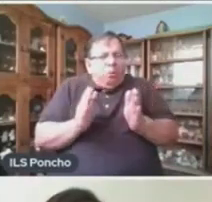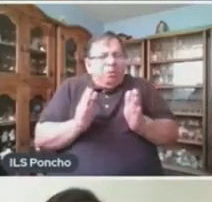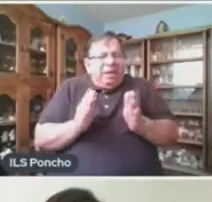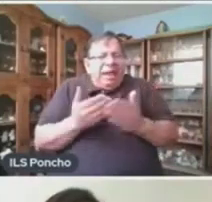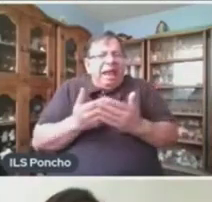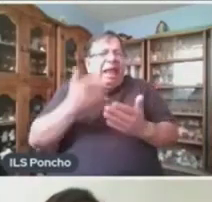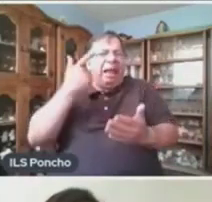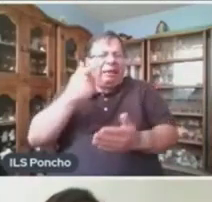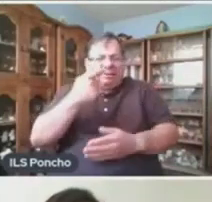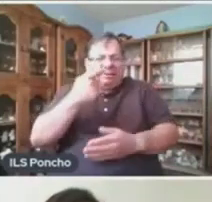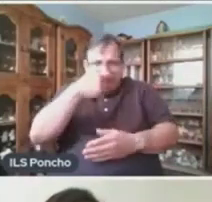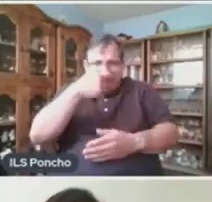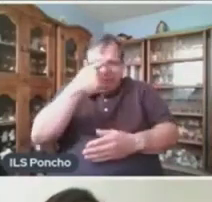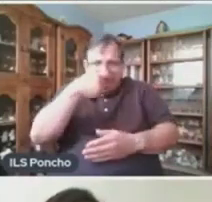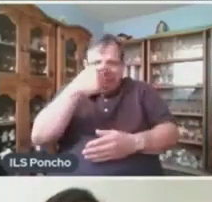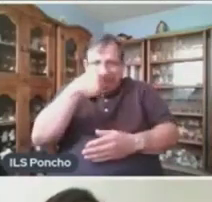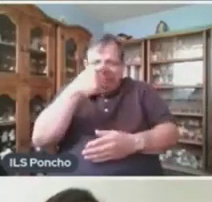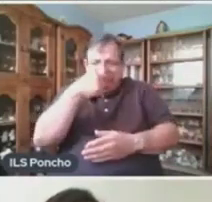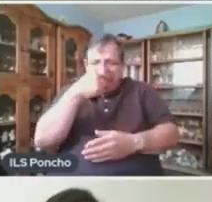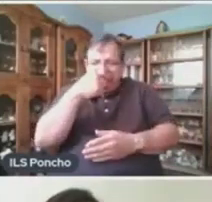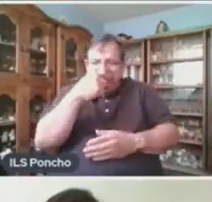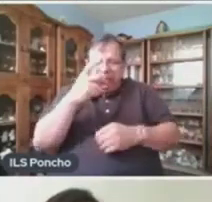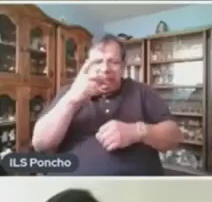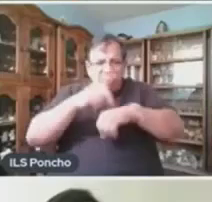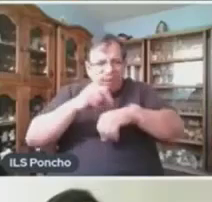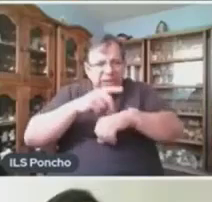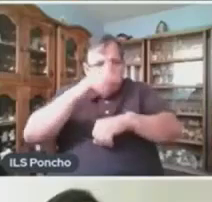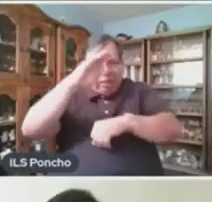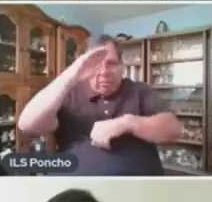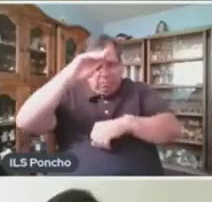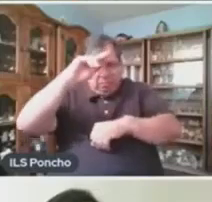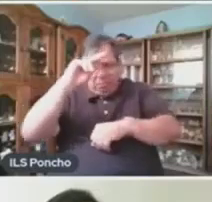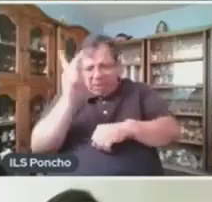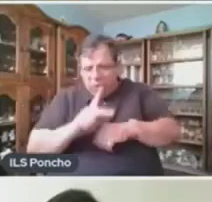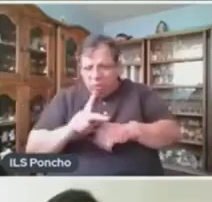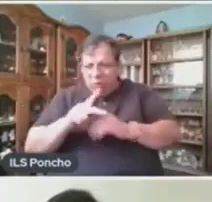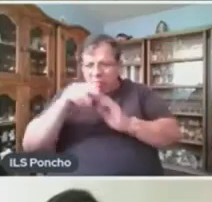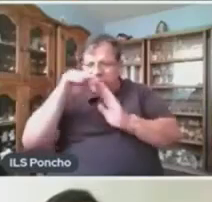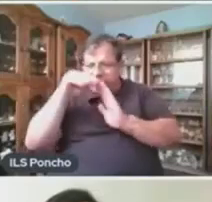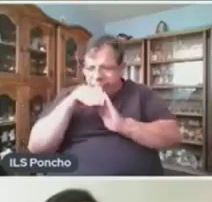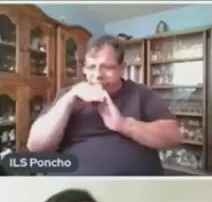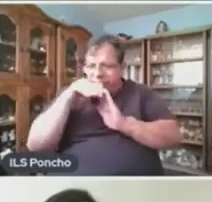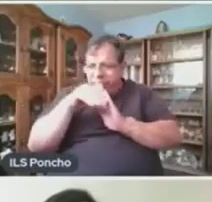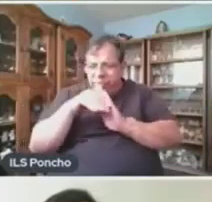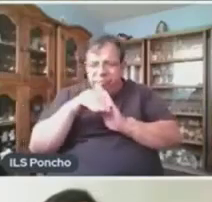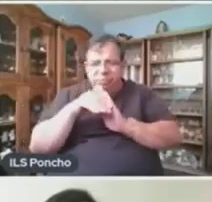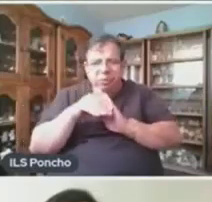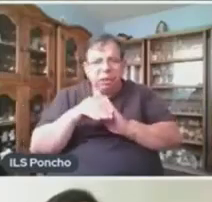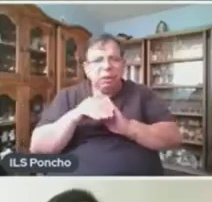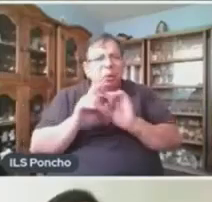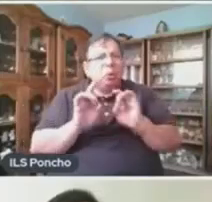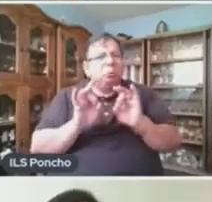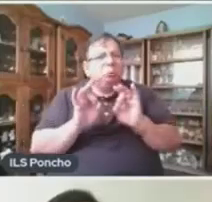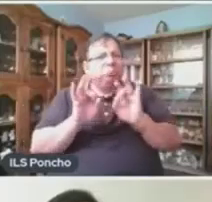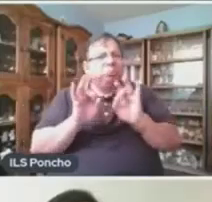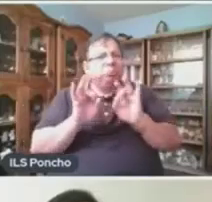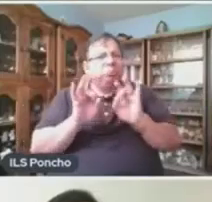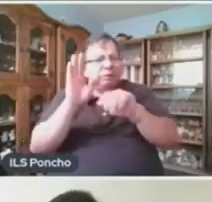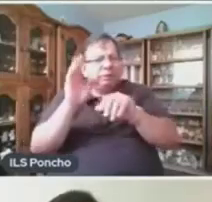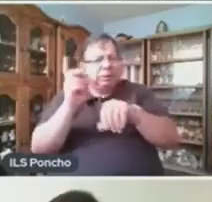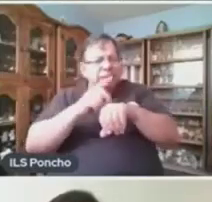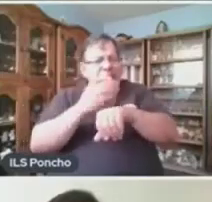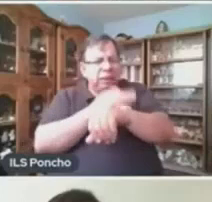gripe Que se acrecentaba Todos los días Una tarde Su esposo